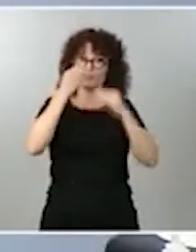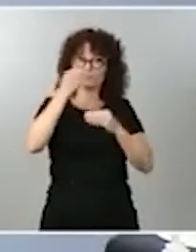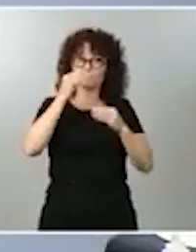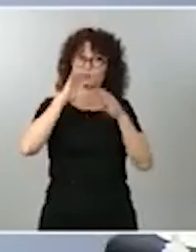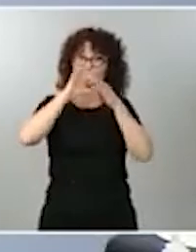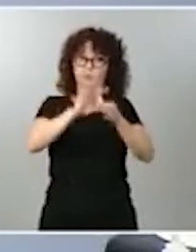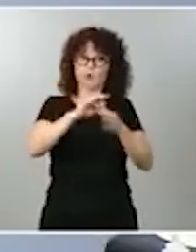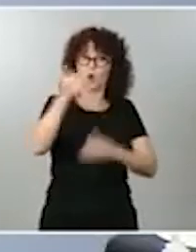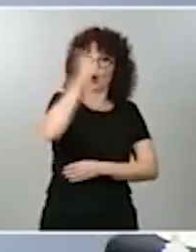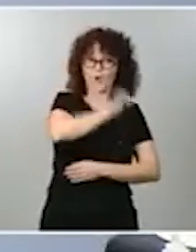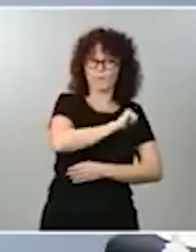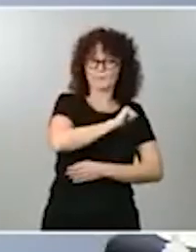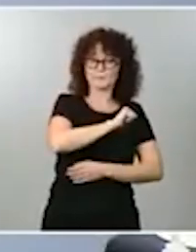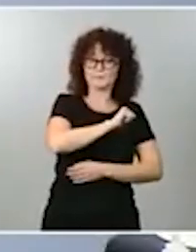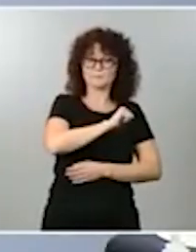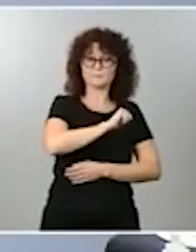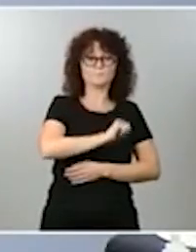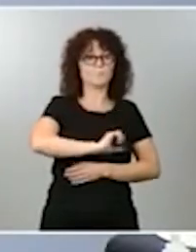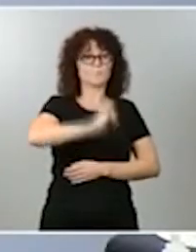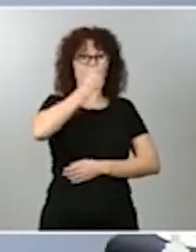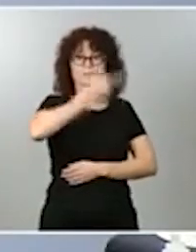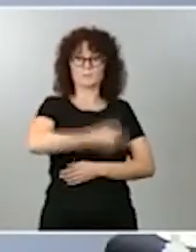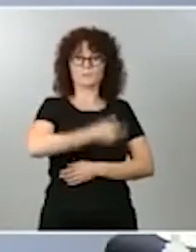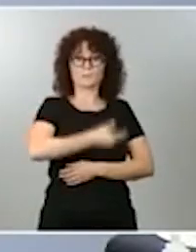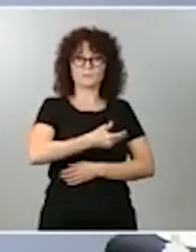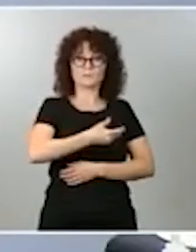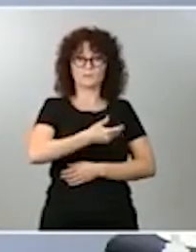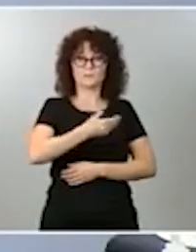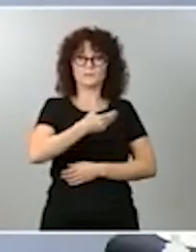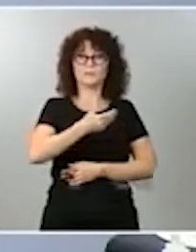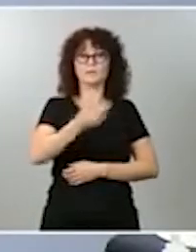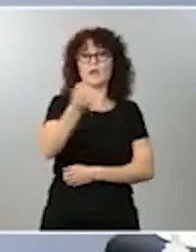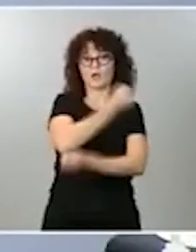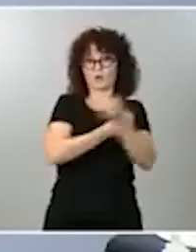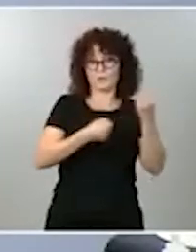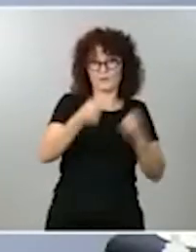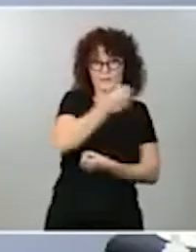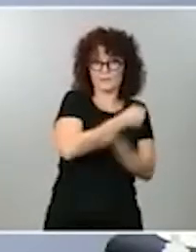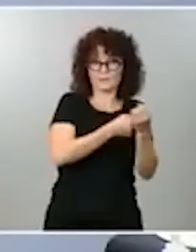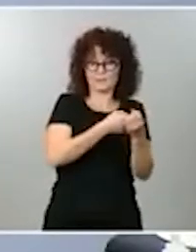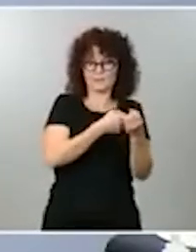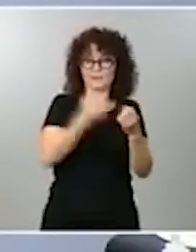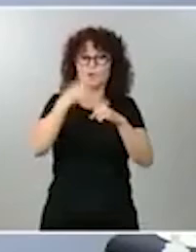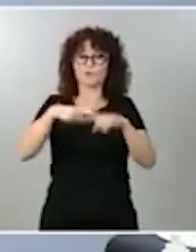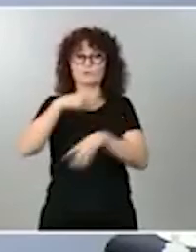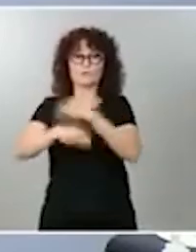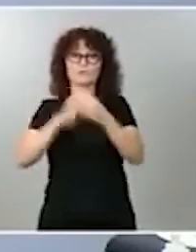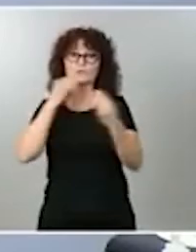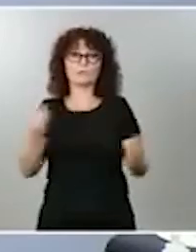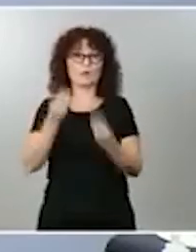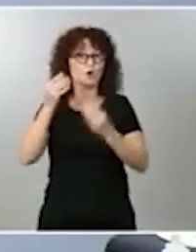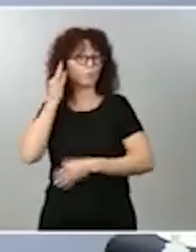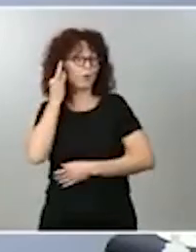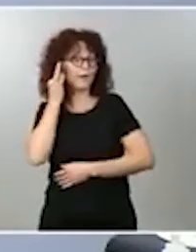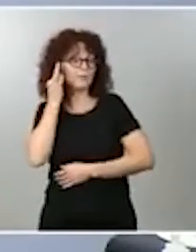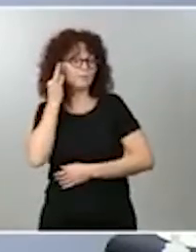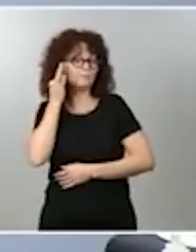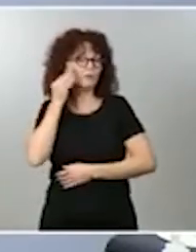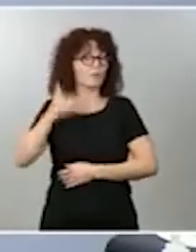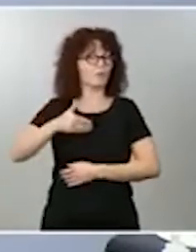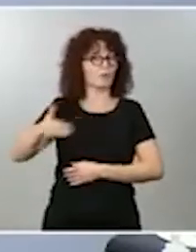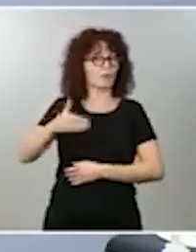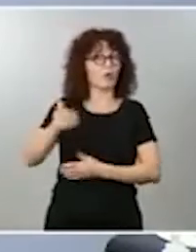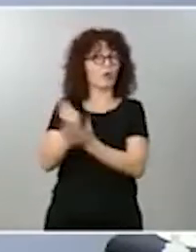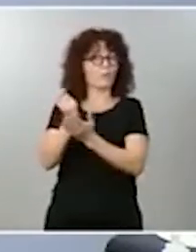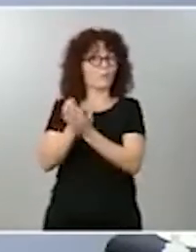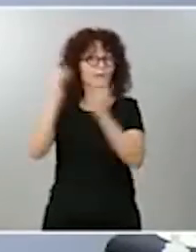valoran menos, económicamente, las cosas que se supone que hacemos mejor las mujeres. De ahí que las tareas de cuidados, por ejemplo, en la